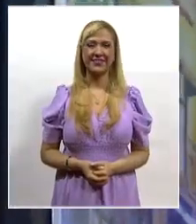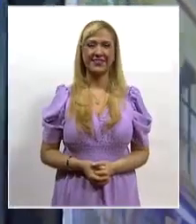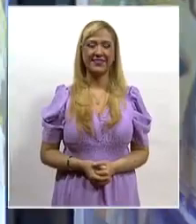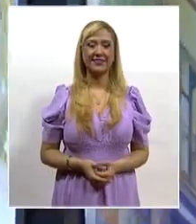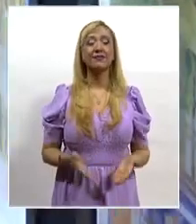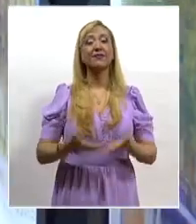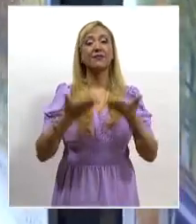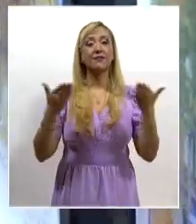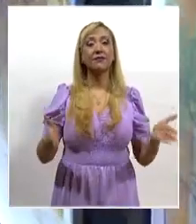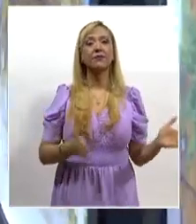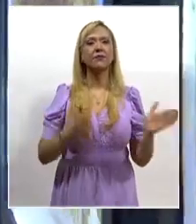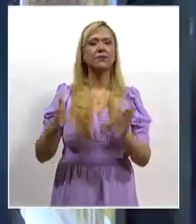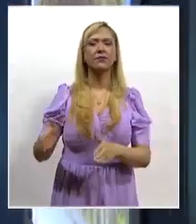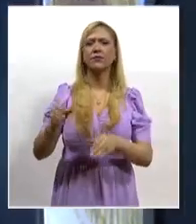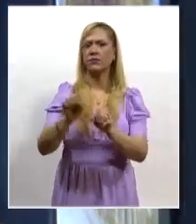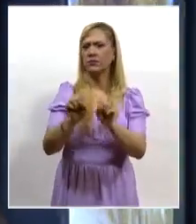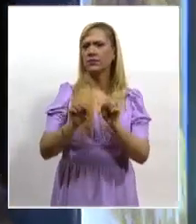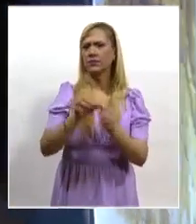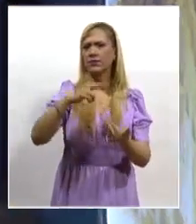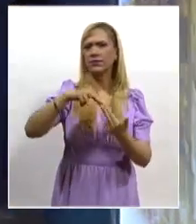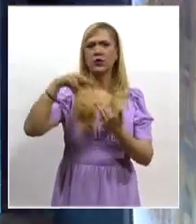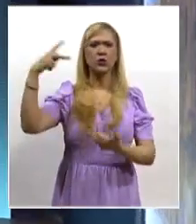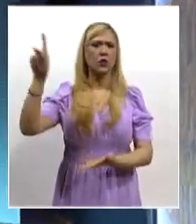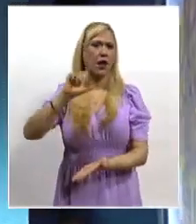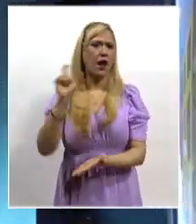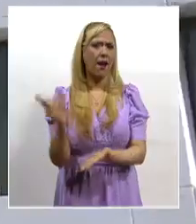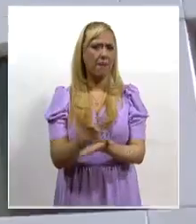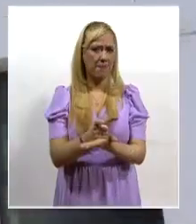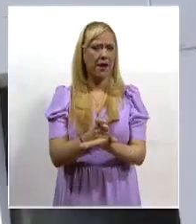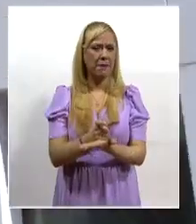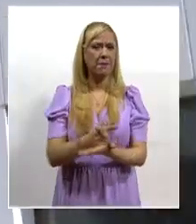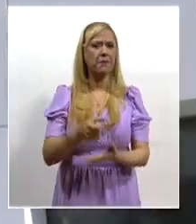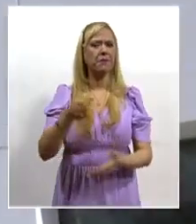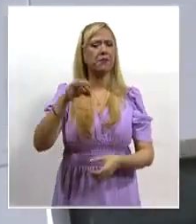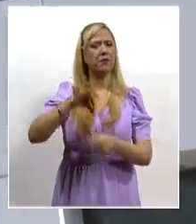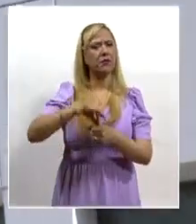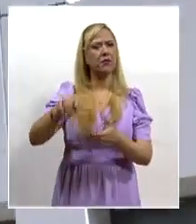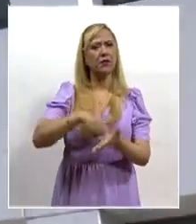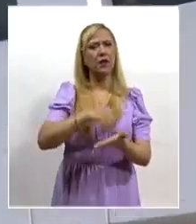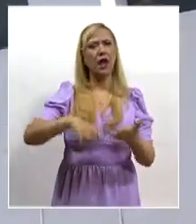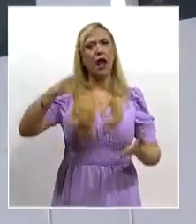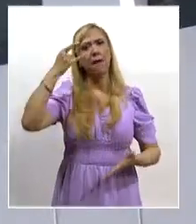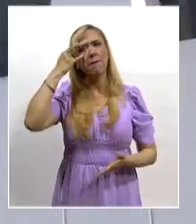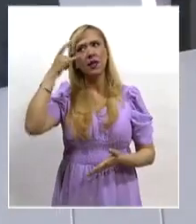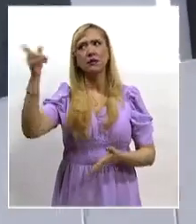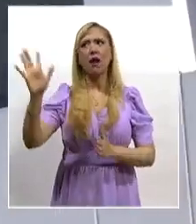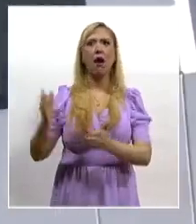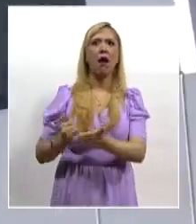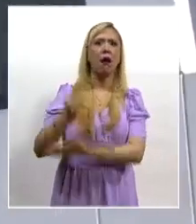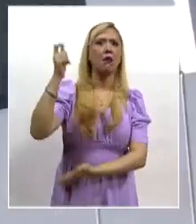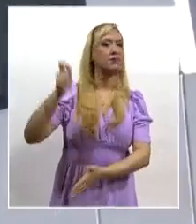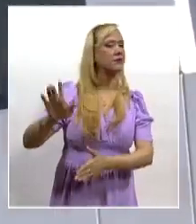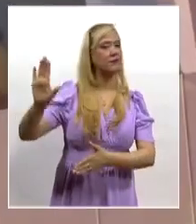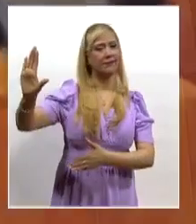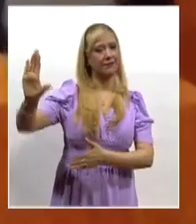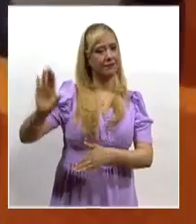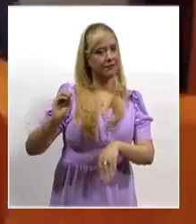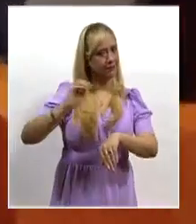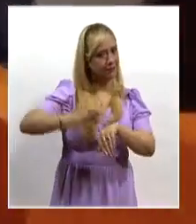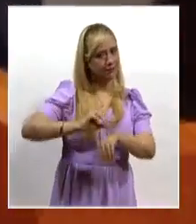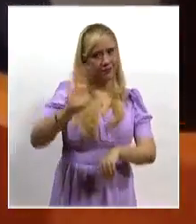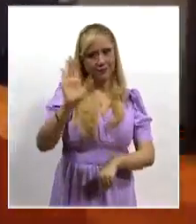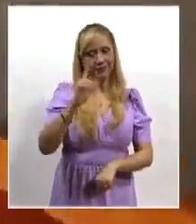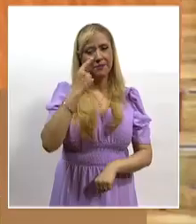En más noticias, la Sala Regional Jalapa modificó la resolución del Tribunal Electoral de Campeche que, entre otras cuestiones, declaró